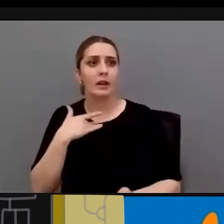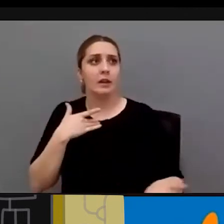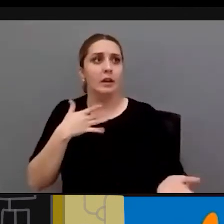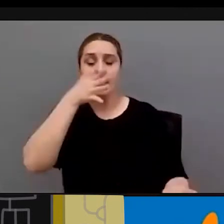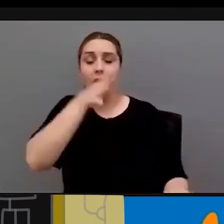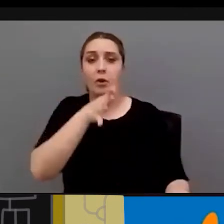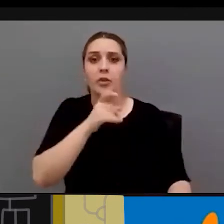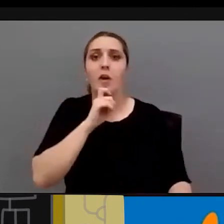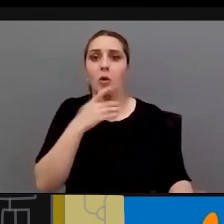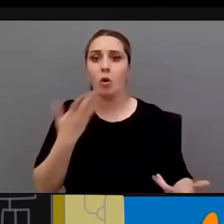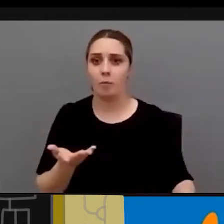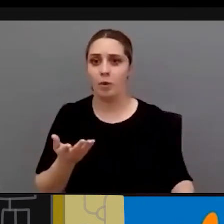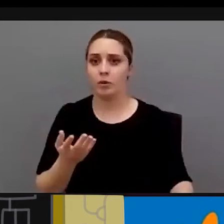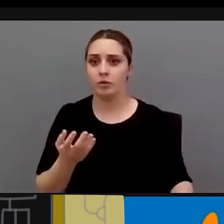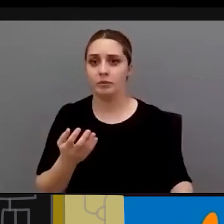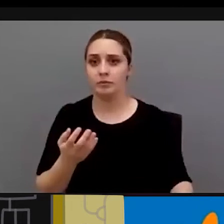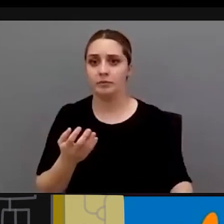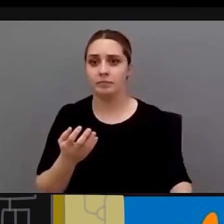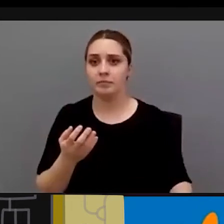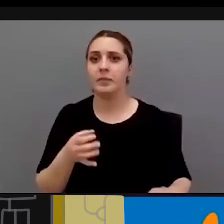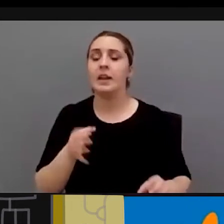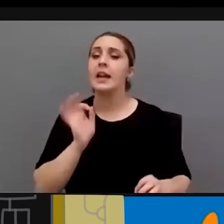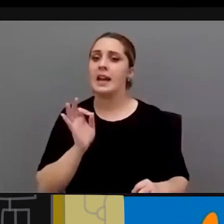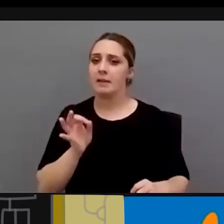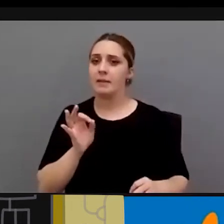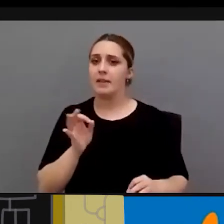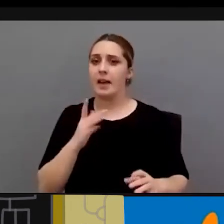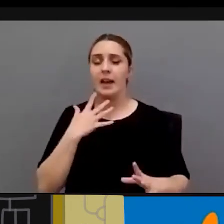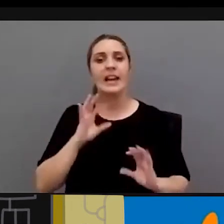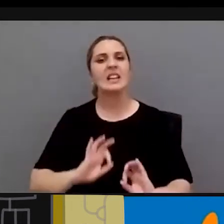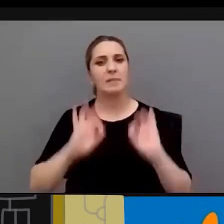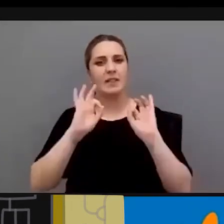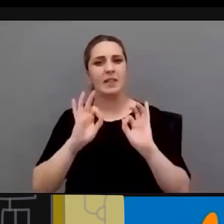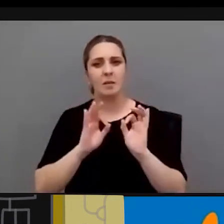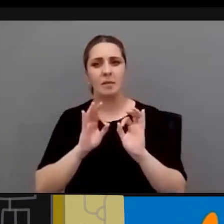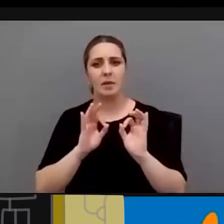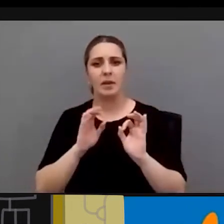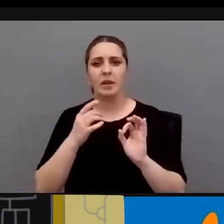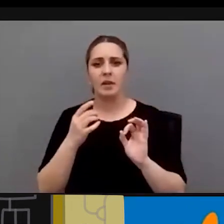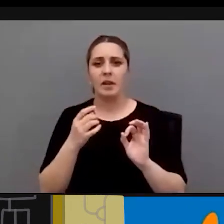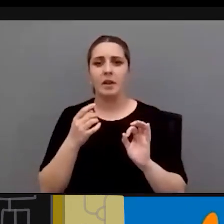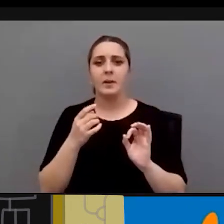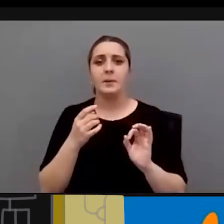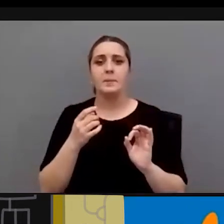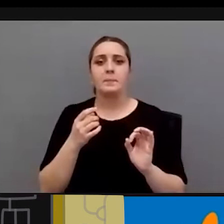denuncia no aunque se ha avanzado muchísimo en la especialización y en la formación sigue habiendo ahí un agujero serio